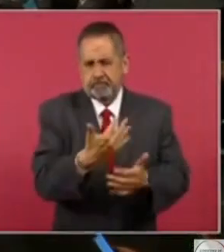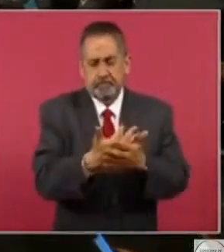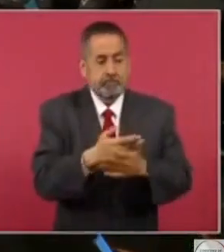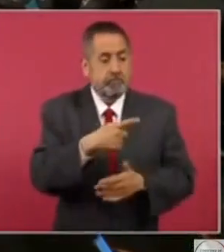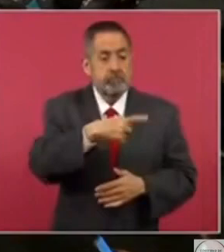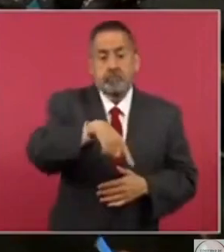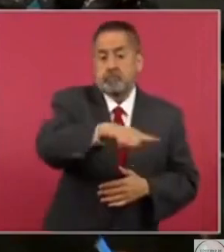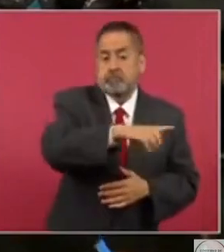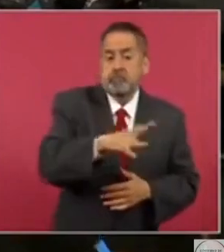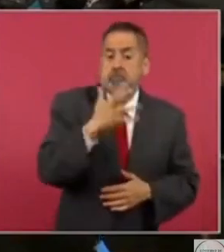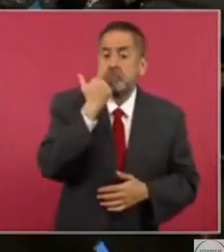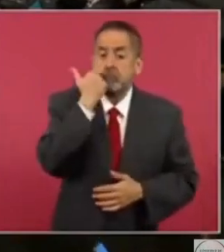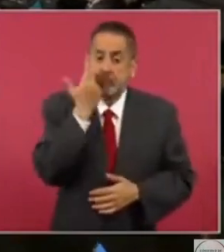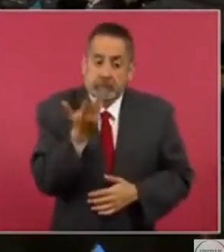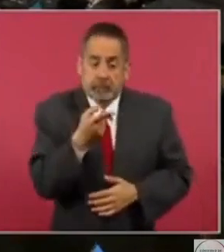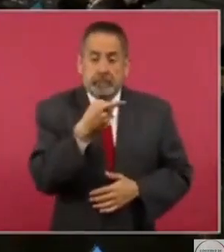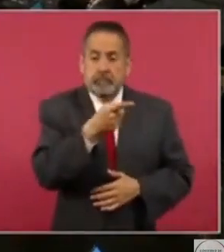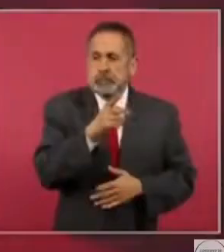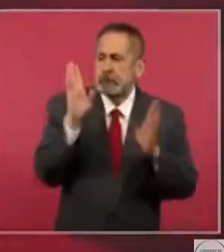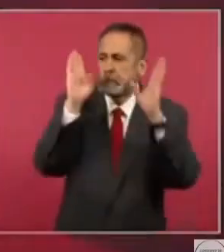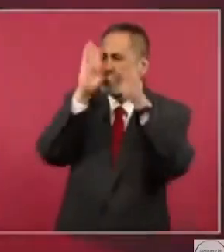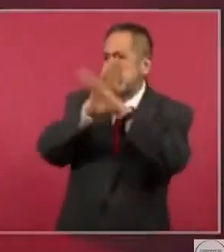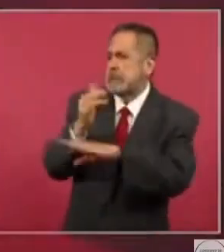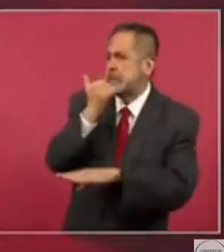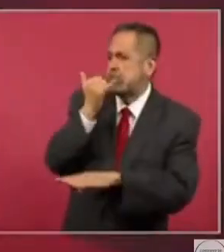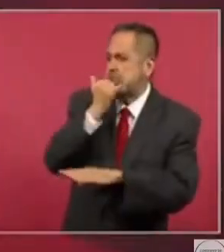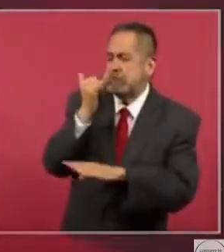resolver